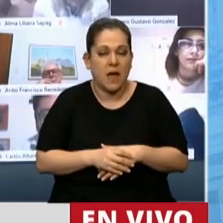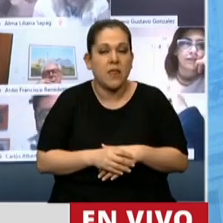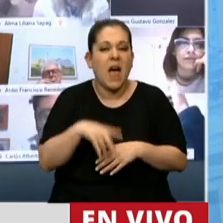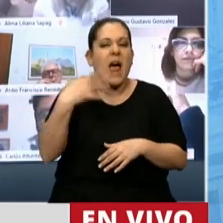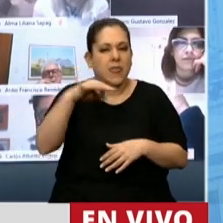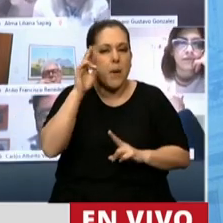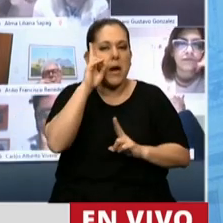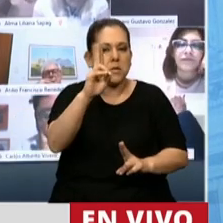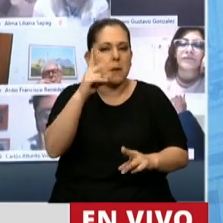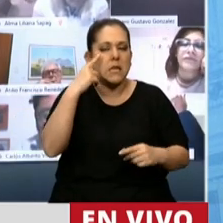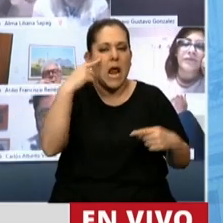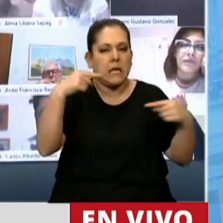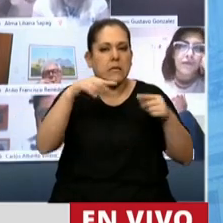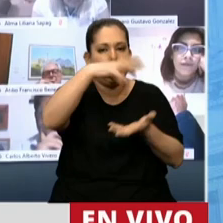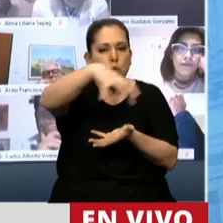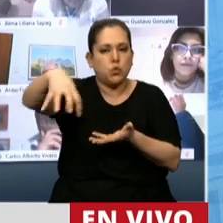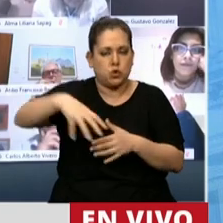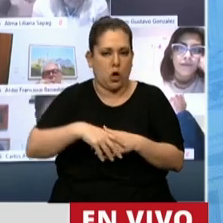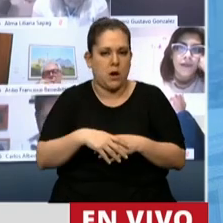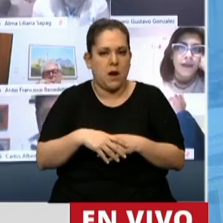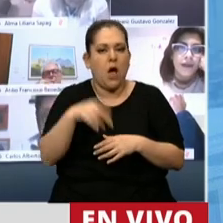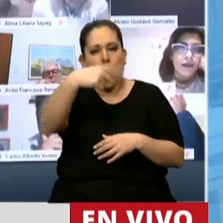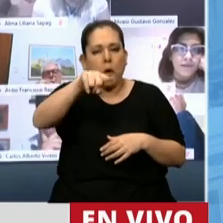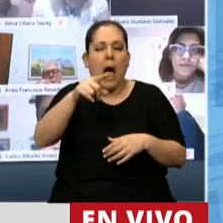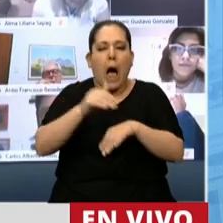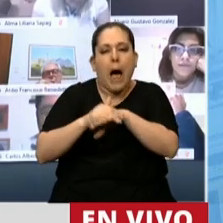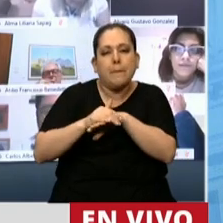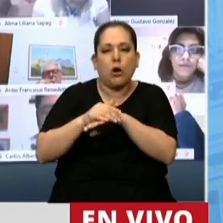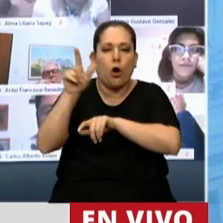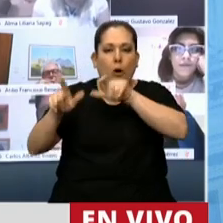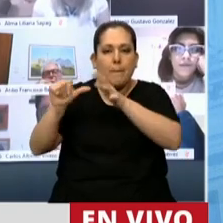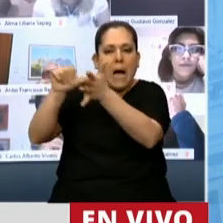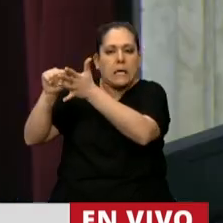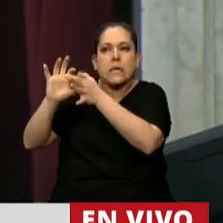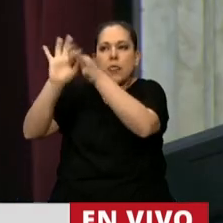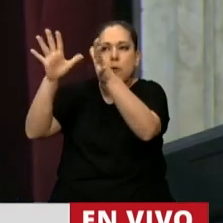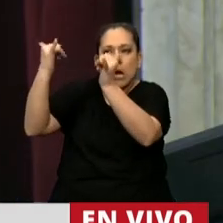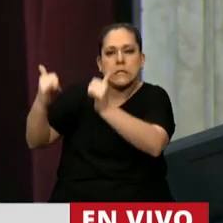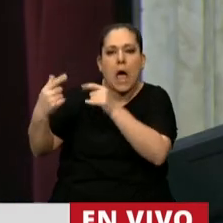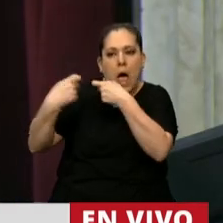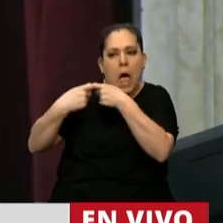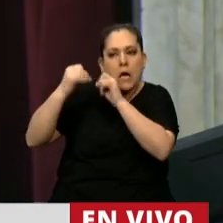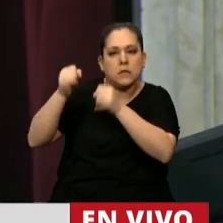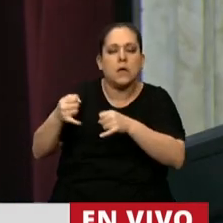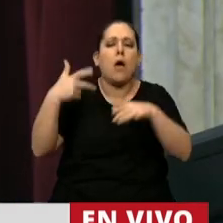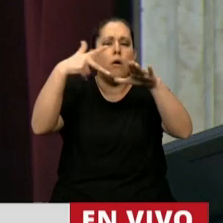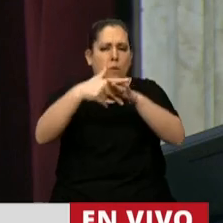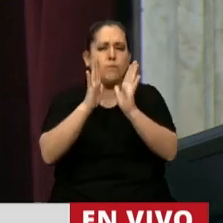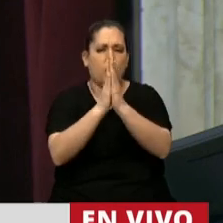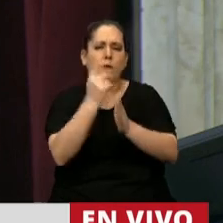instituciones. Seamos amigos de los países democráticos. Parlemos el mérito y el esfuerzo.